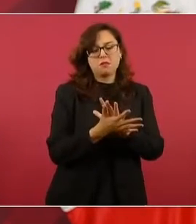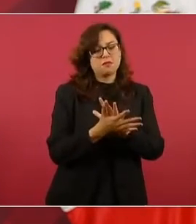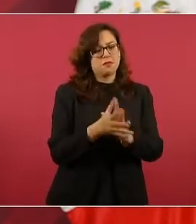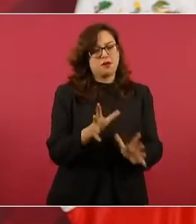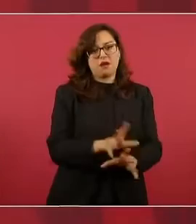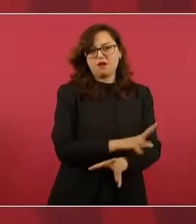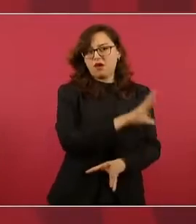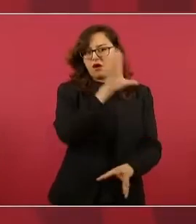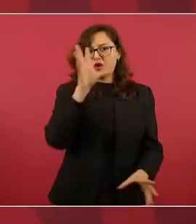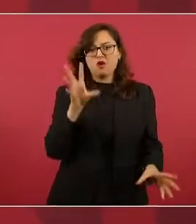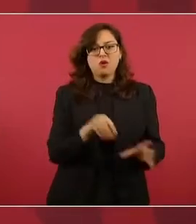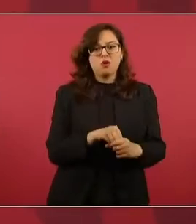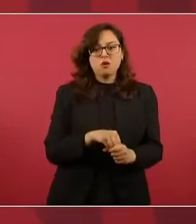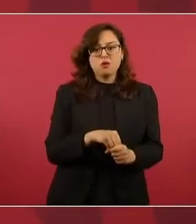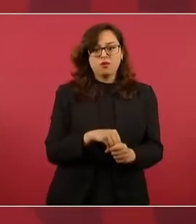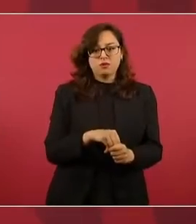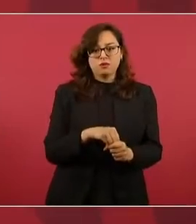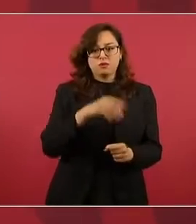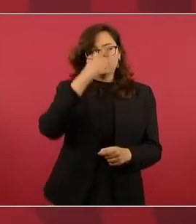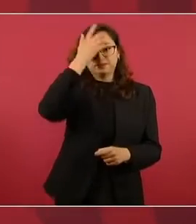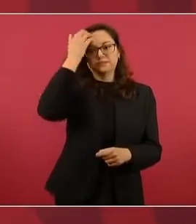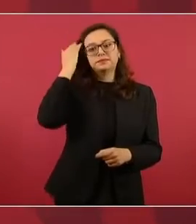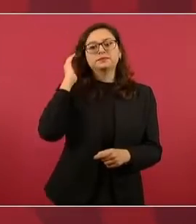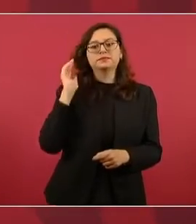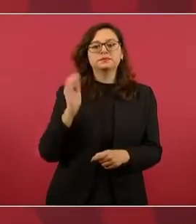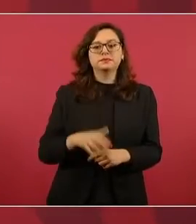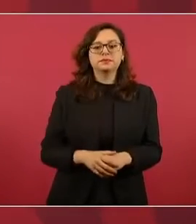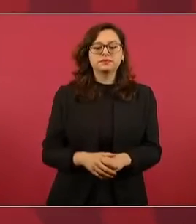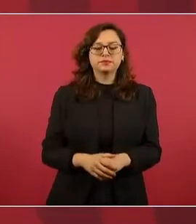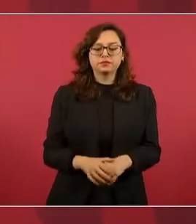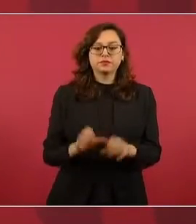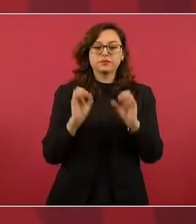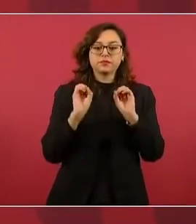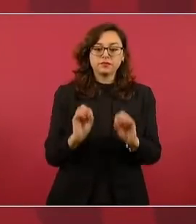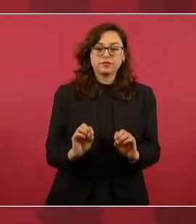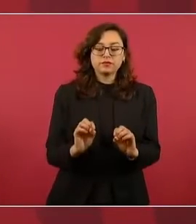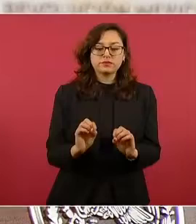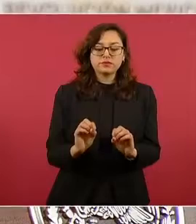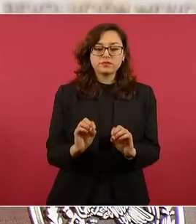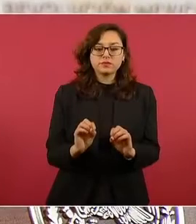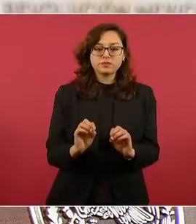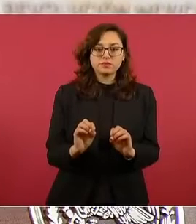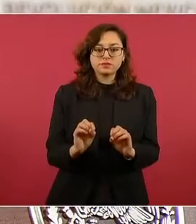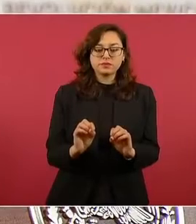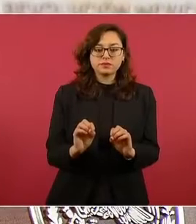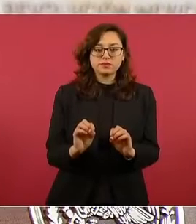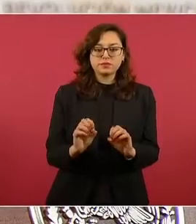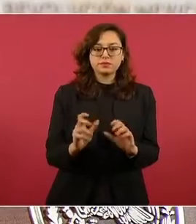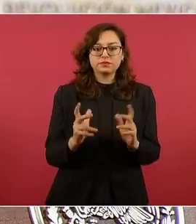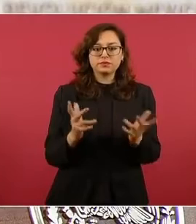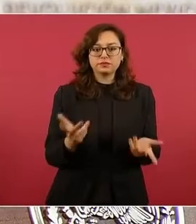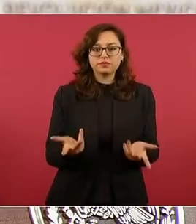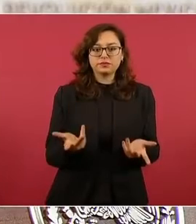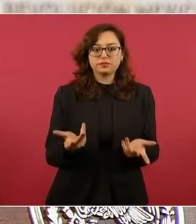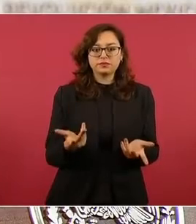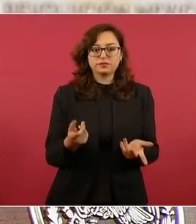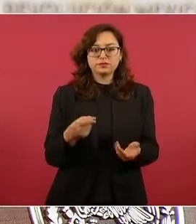O el señor este acaba de empezar su carrera delictiva,